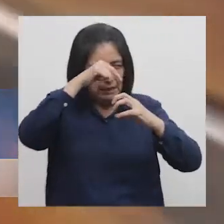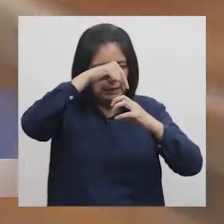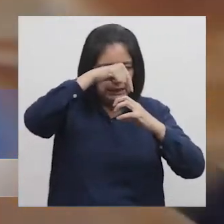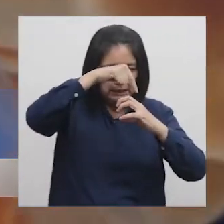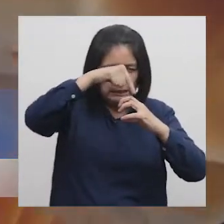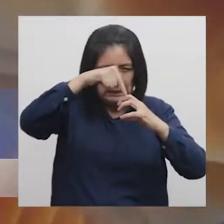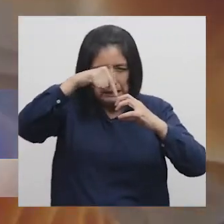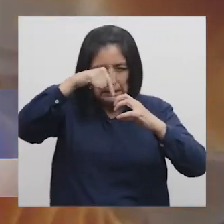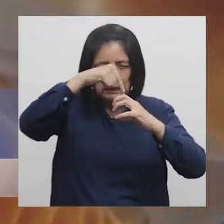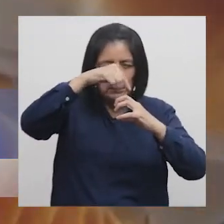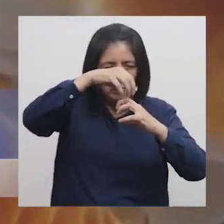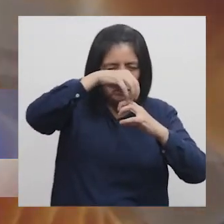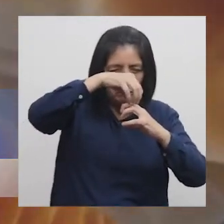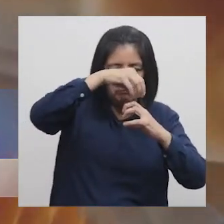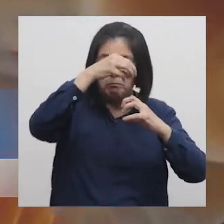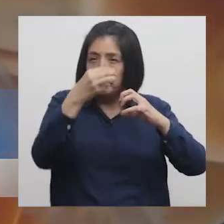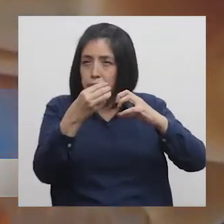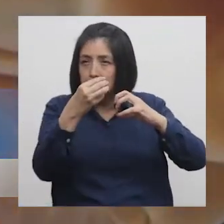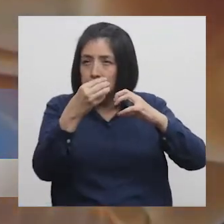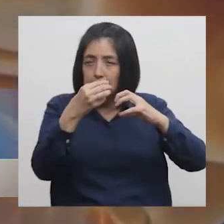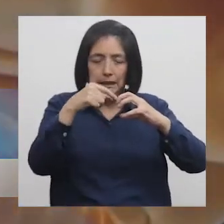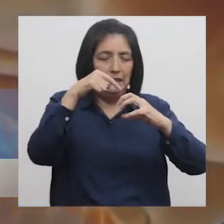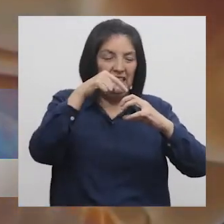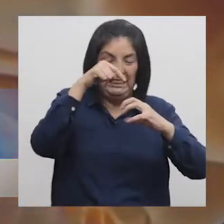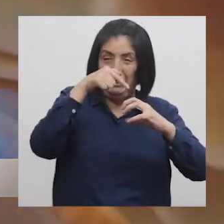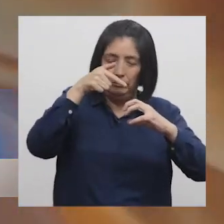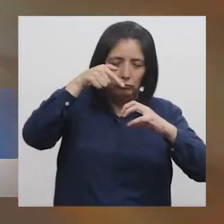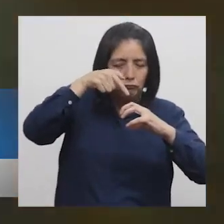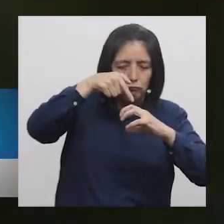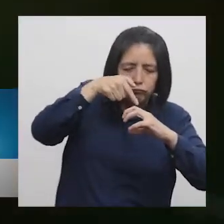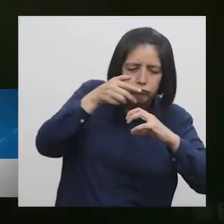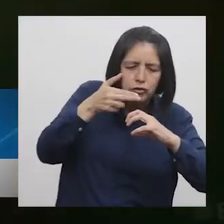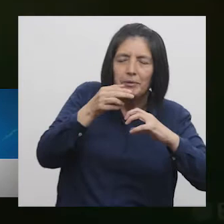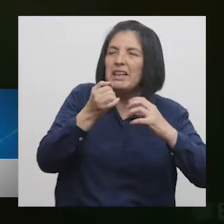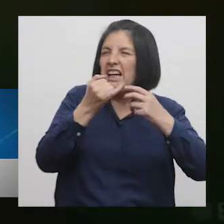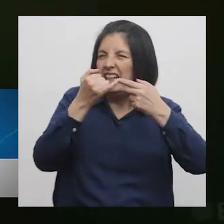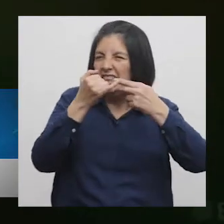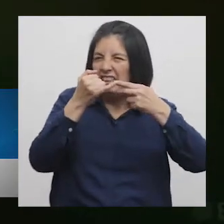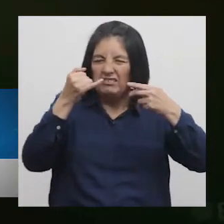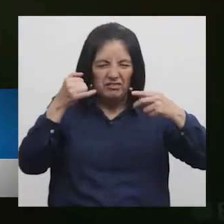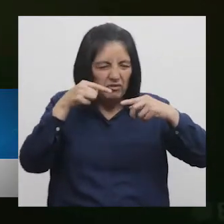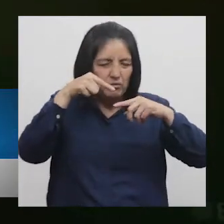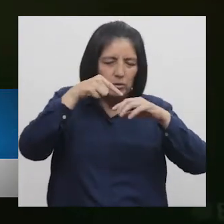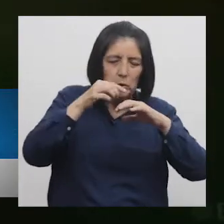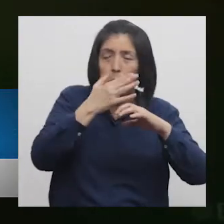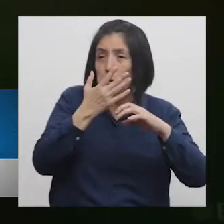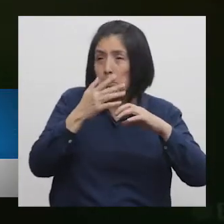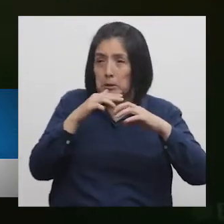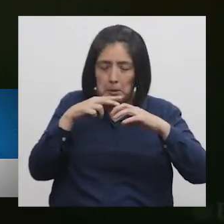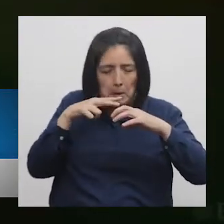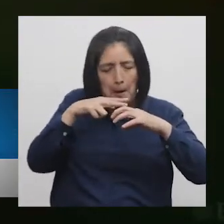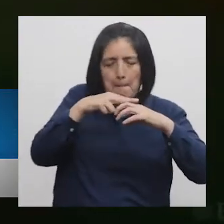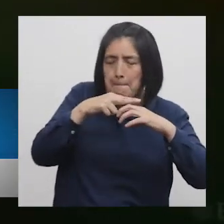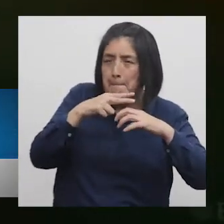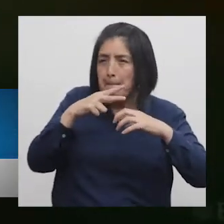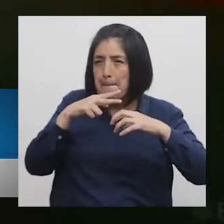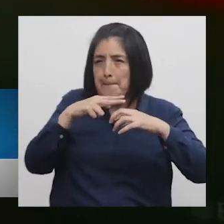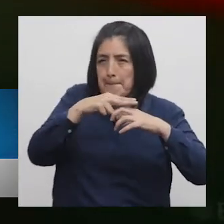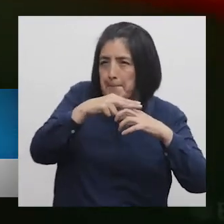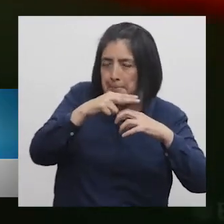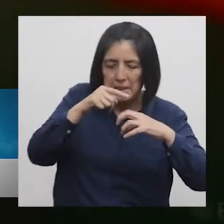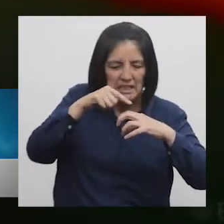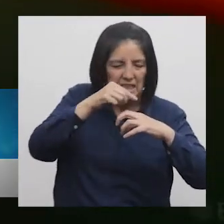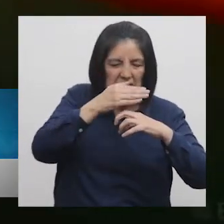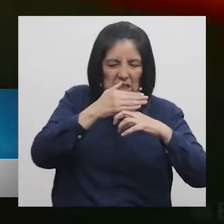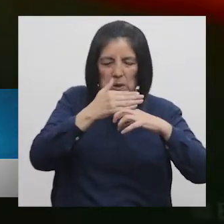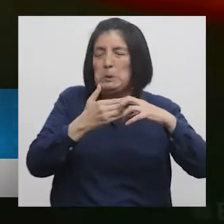Se saca parte del cráneo Y se accede al aneurisma Y llegando a ver el aneurisma Ocluimos cerrando totalmente